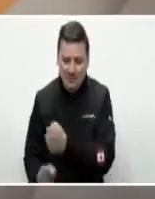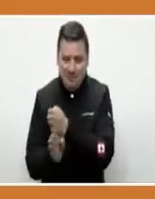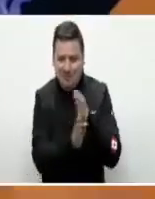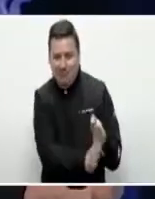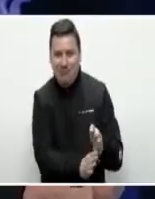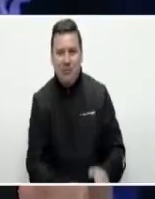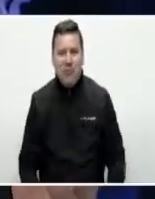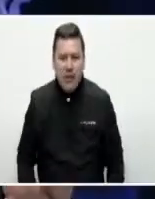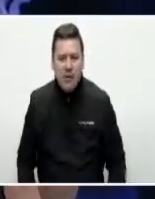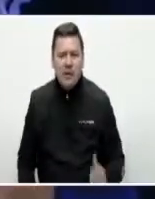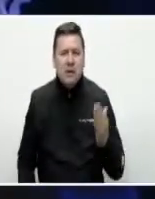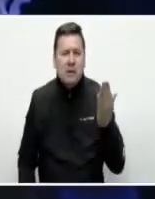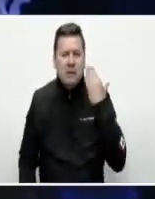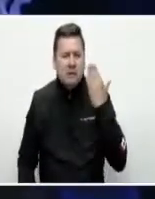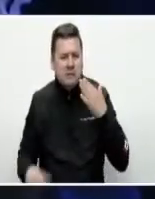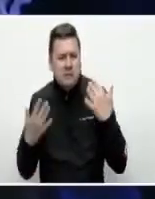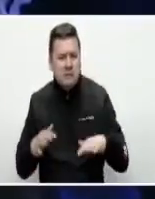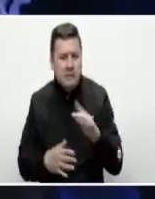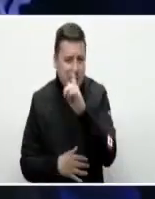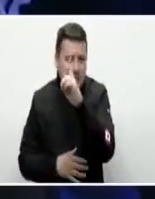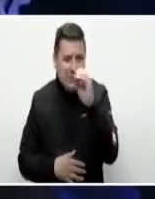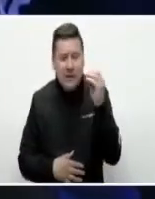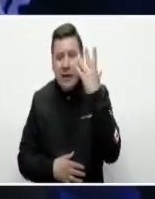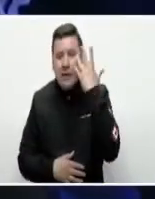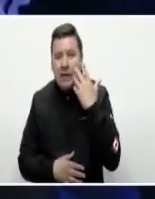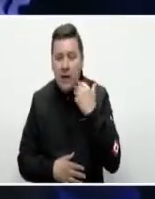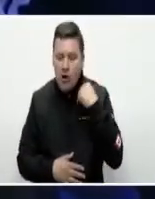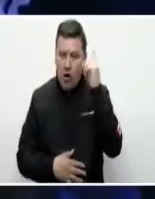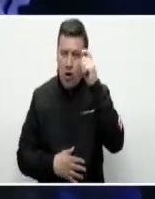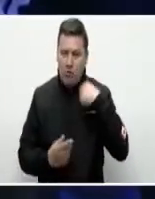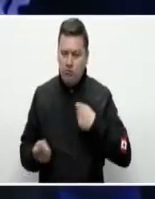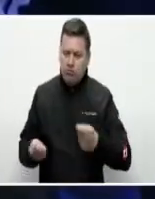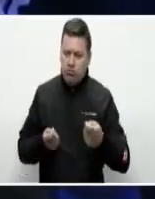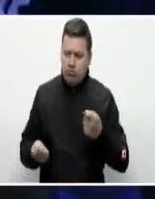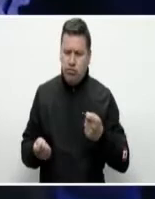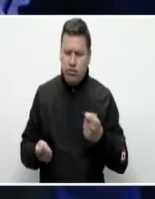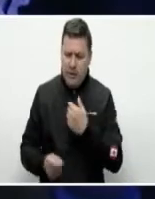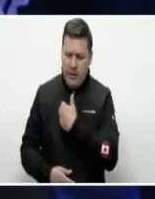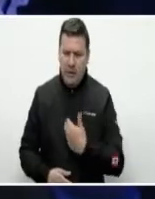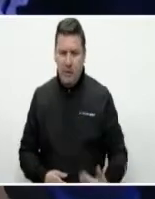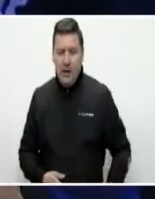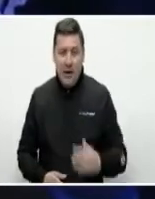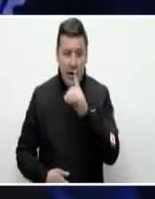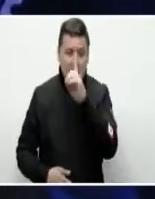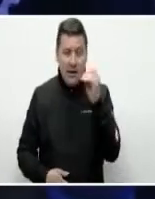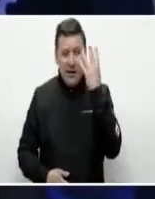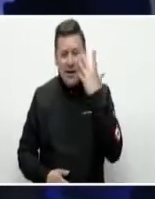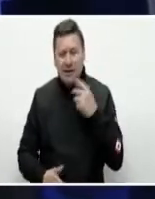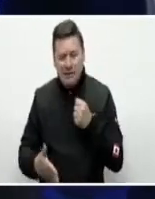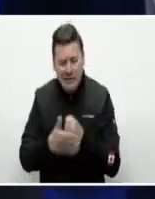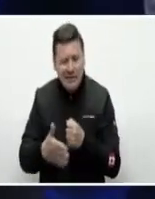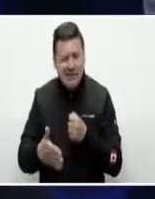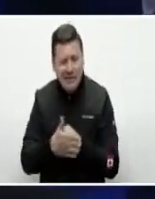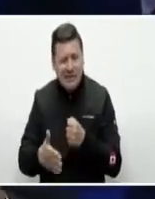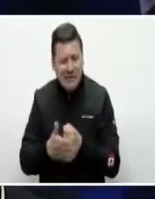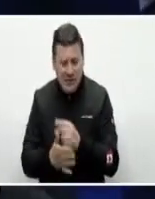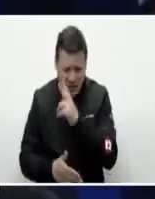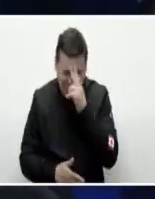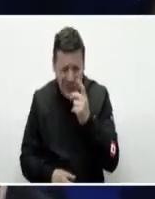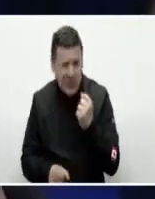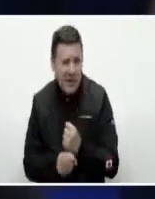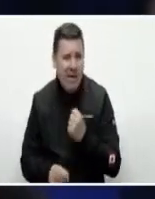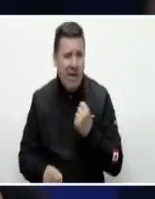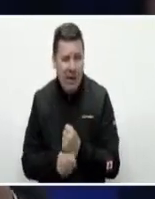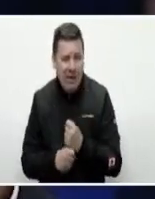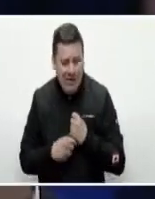Han pasado 100 días de nuestro gobierno, 100 días intensos, 100 días